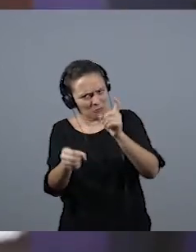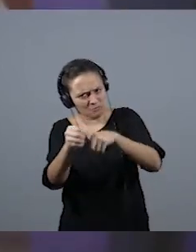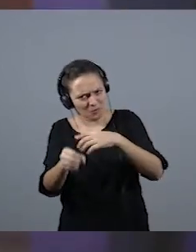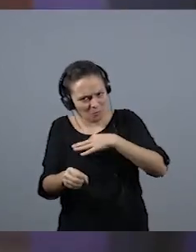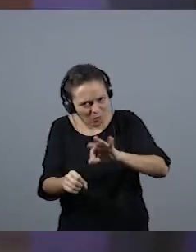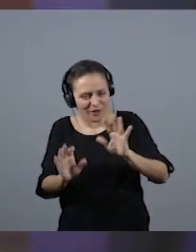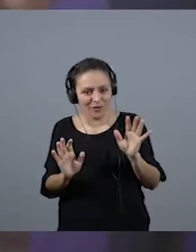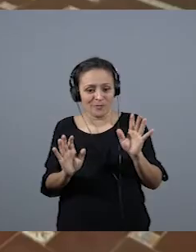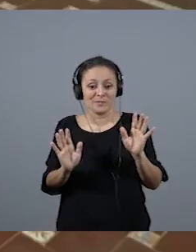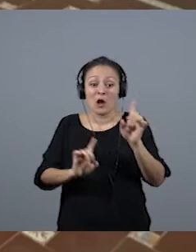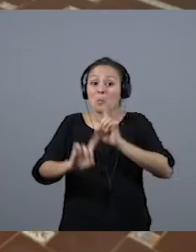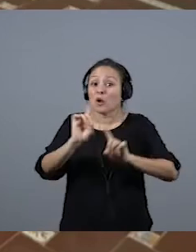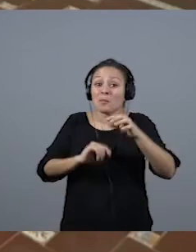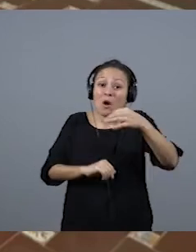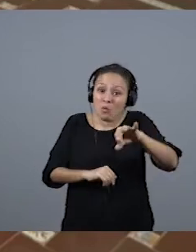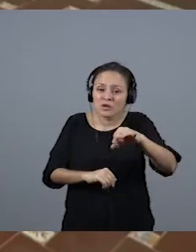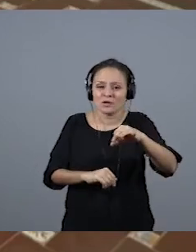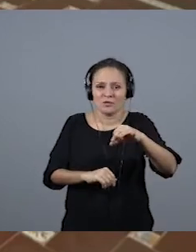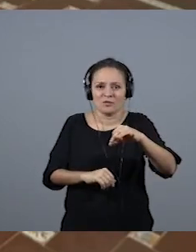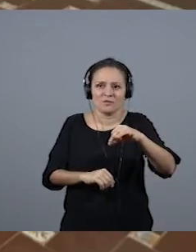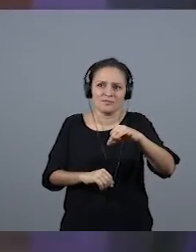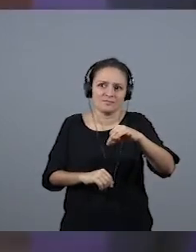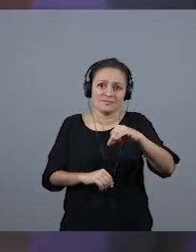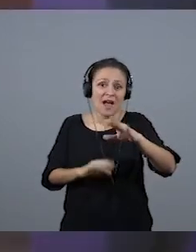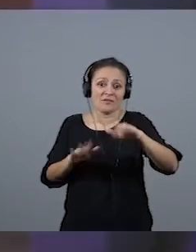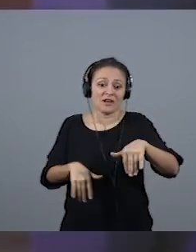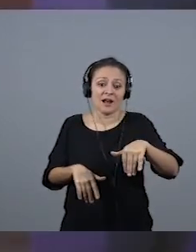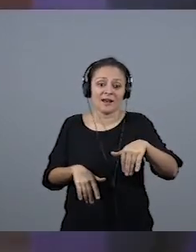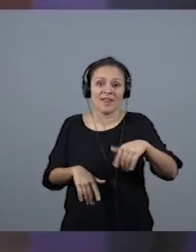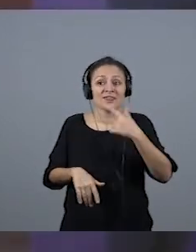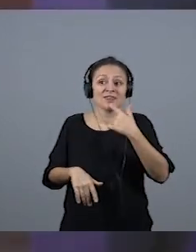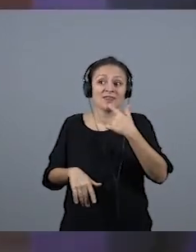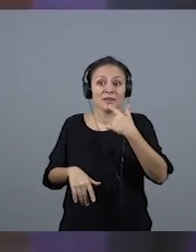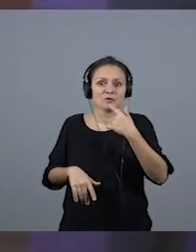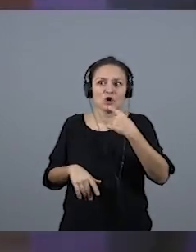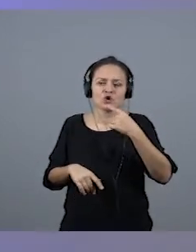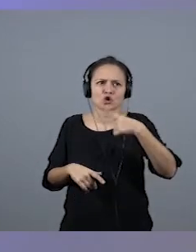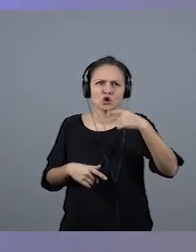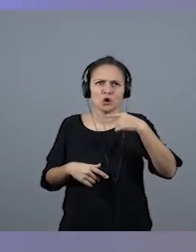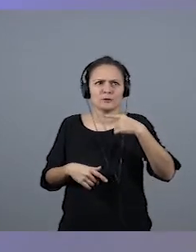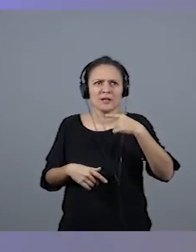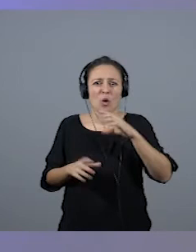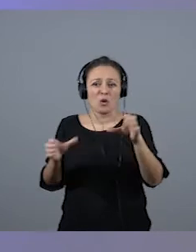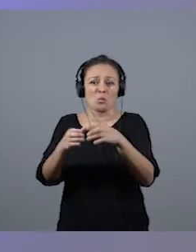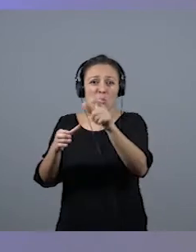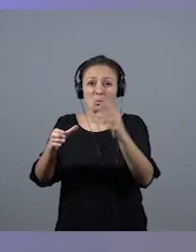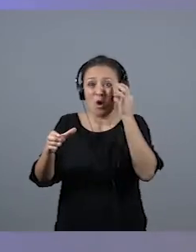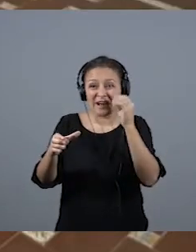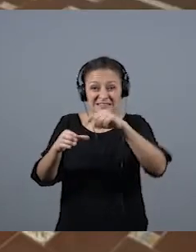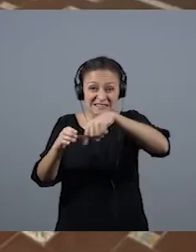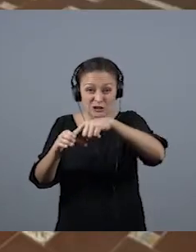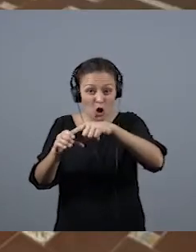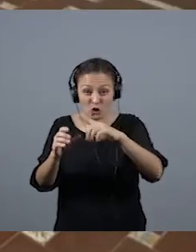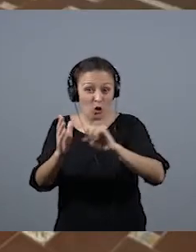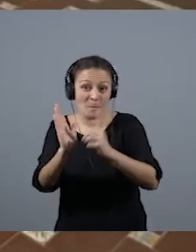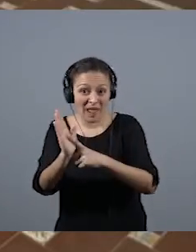todas. El problema es que nos han hecho creer que todas no podíamos jugar, y ahí es donde vamos, o la cuestión de fondo, que es de la que estamos hablando.